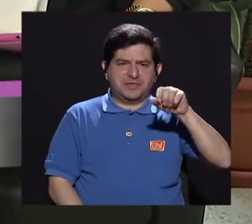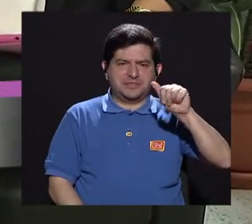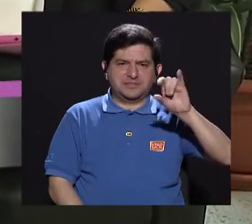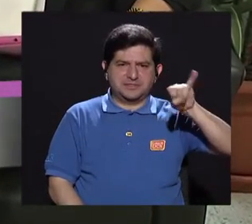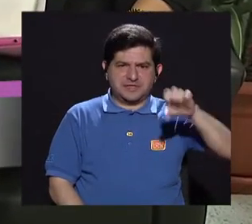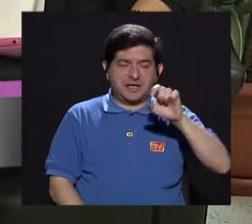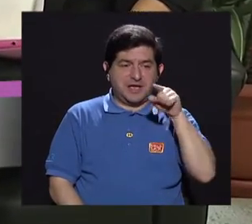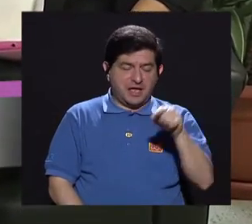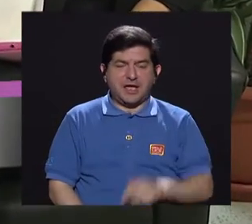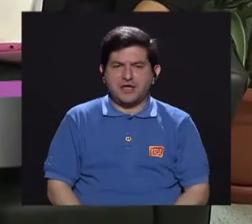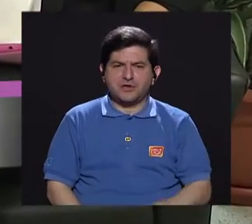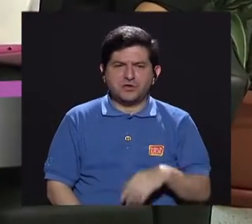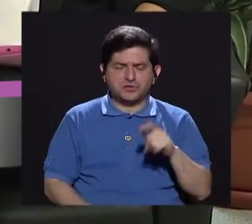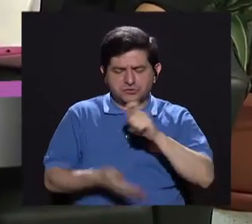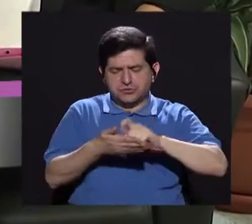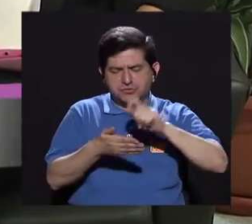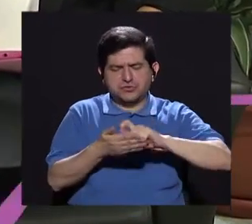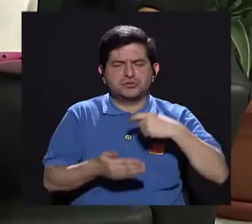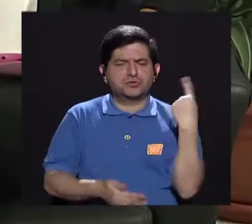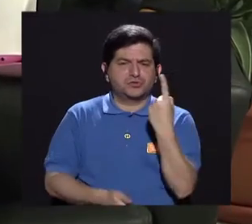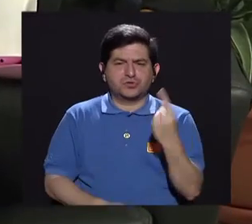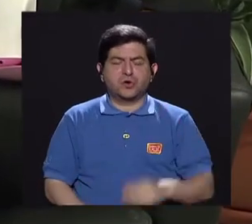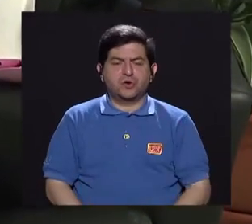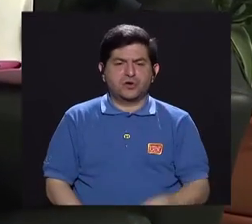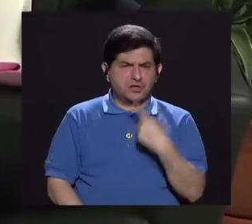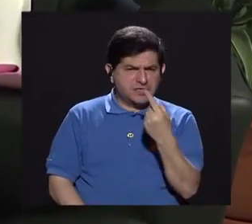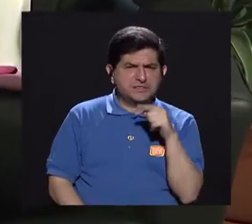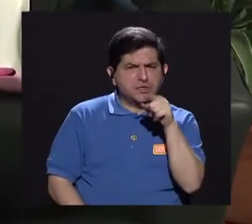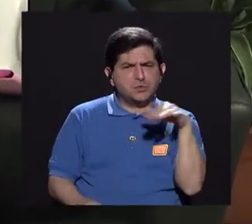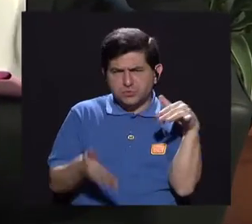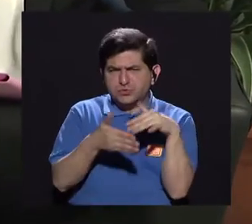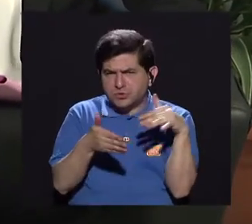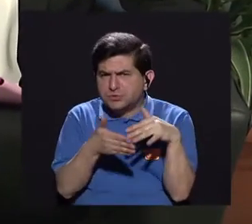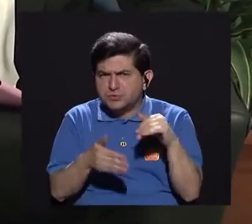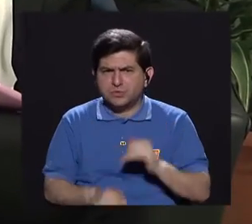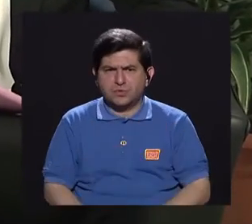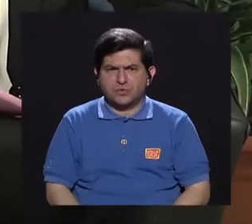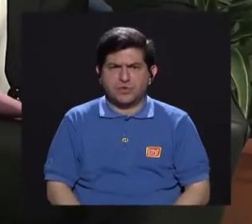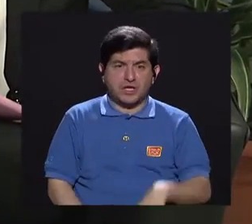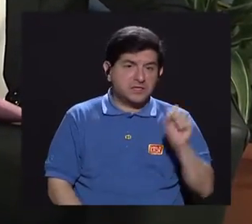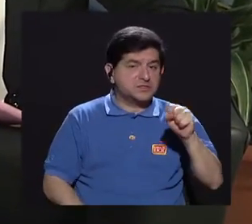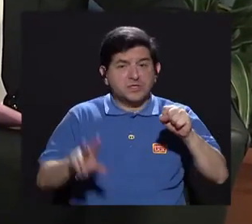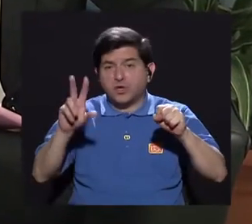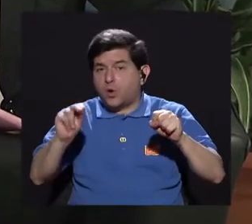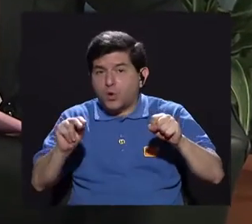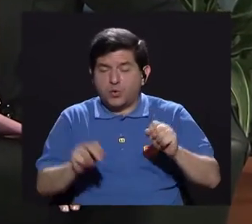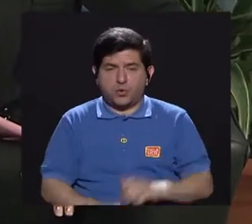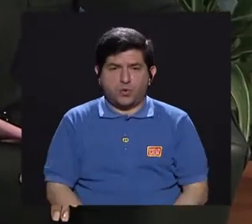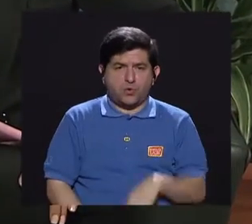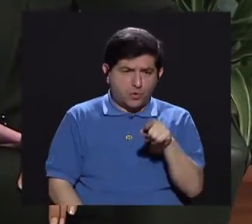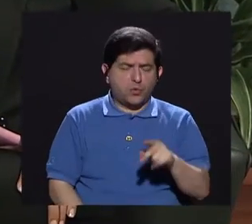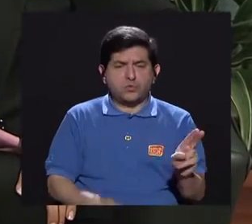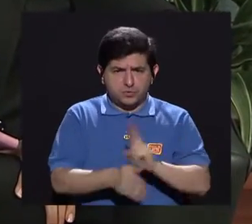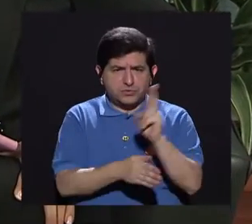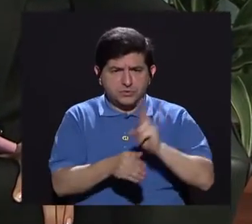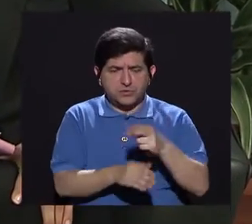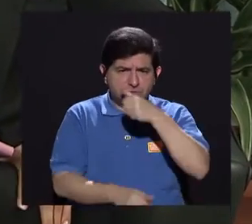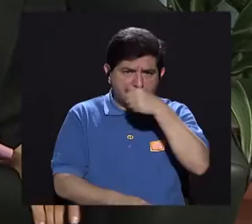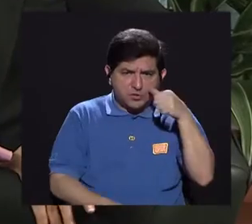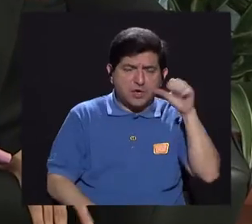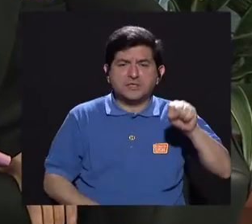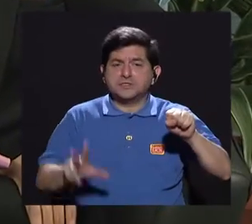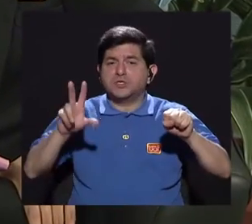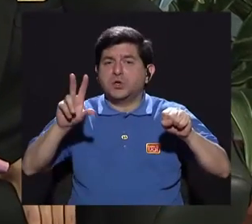-consulta. Entonces, ahí tenemos varias preguntas, si solo estudia, si no está estudiando, si ha consumido algún tipo de